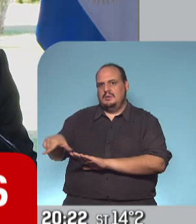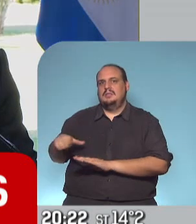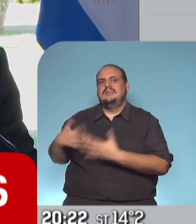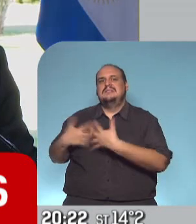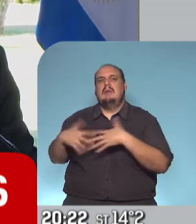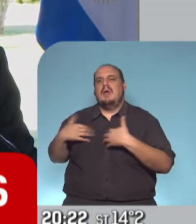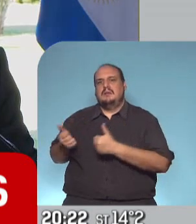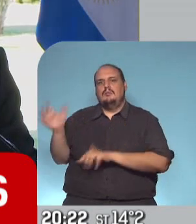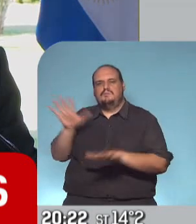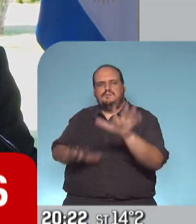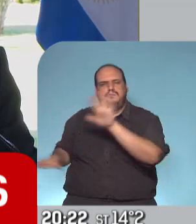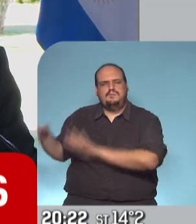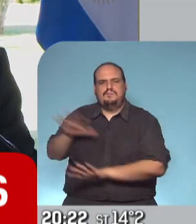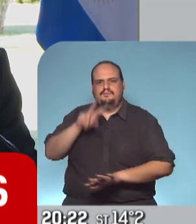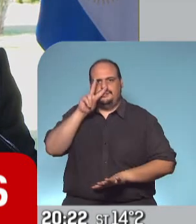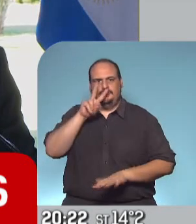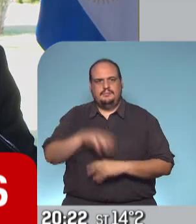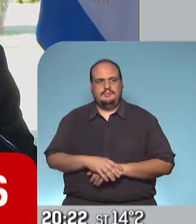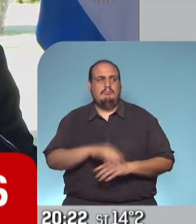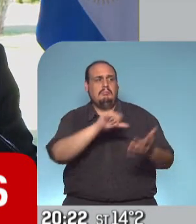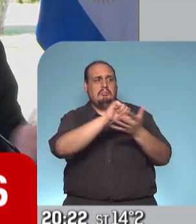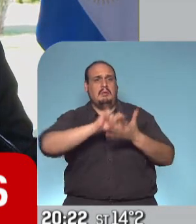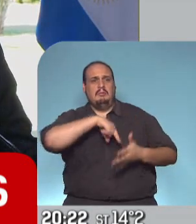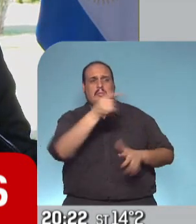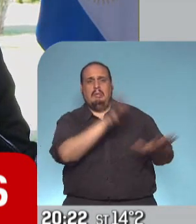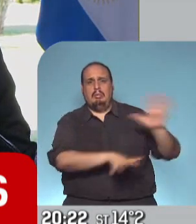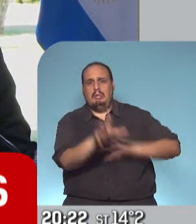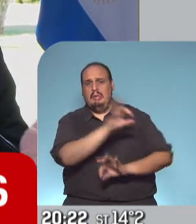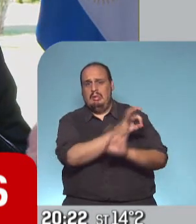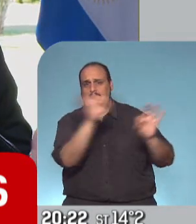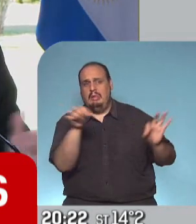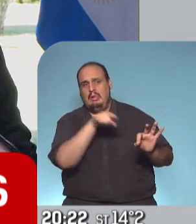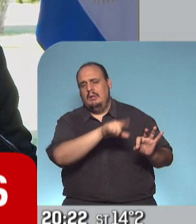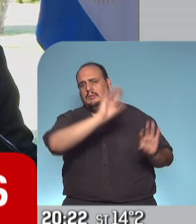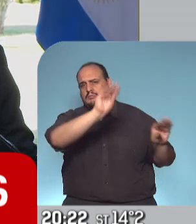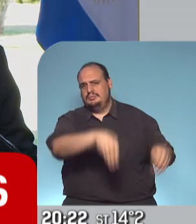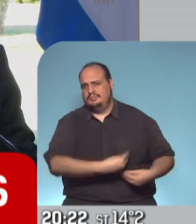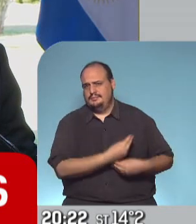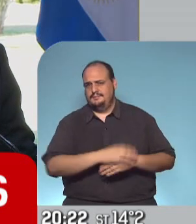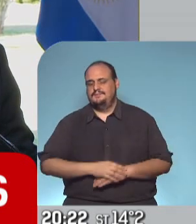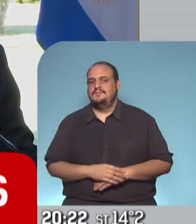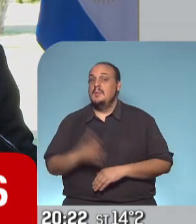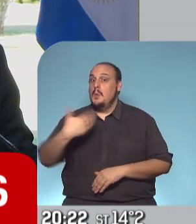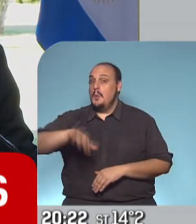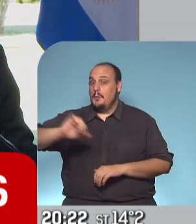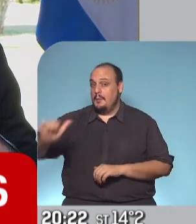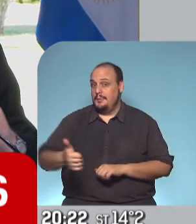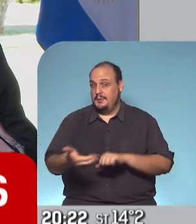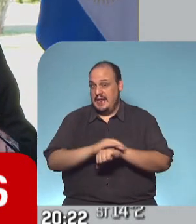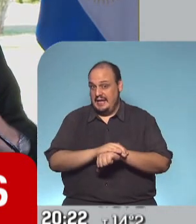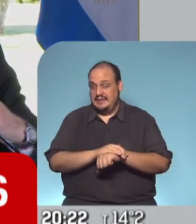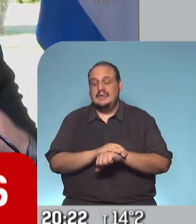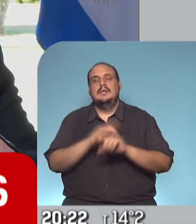no previeron y bueno ahí están los números ahí están las consecuencias en minutos Horacio Rodríguez Larreta en minutos también analizamos